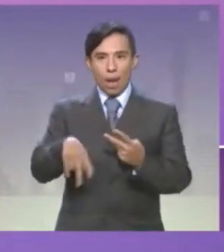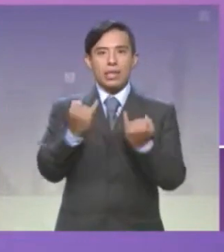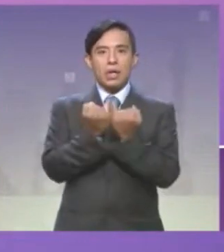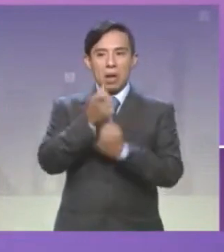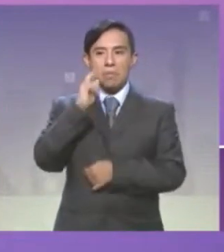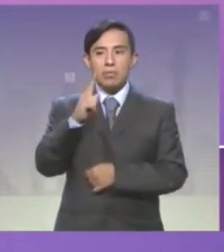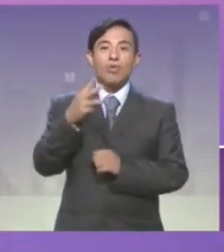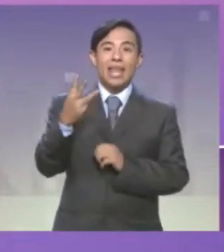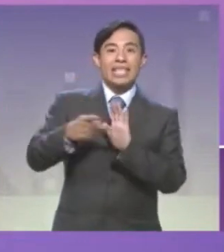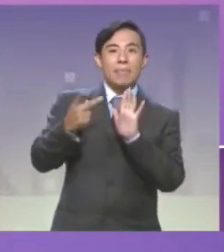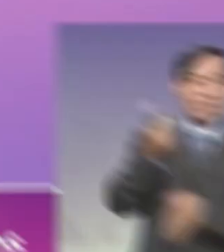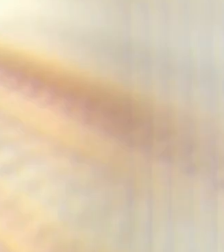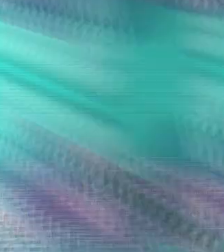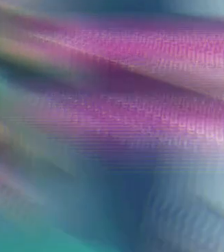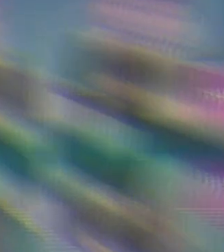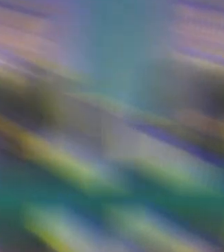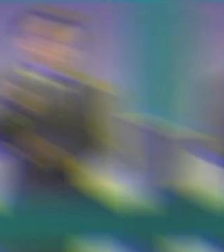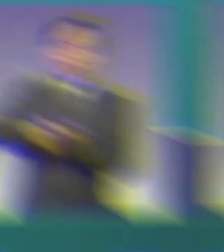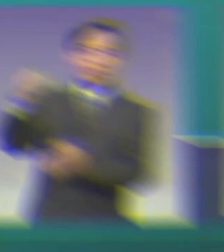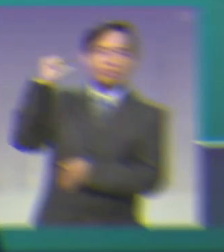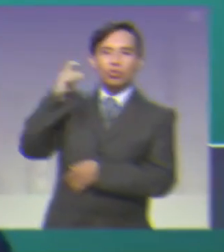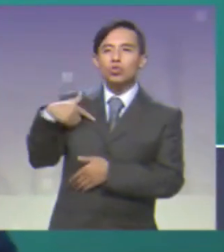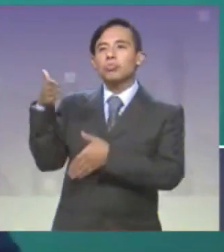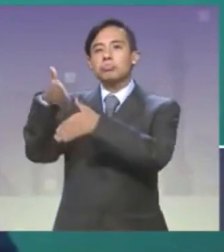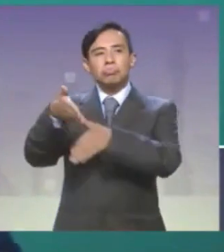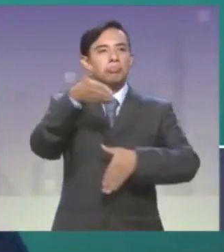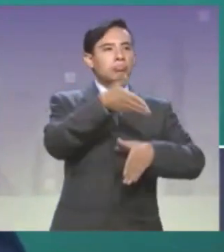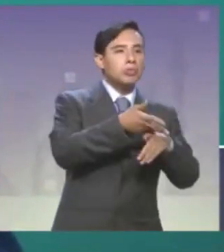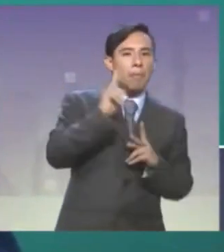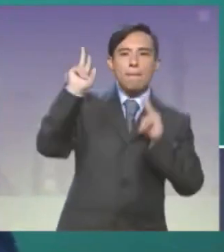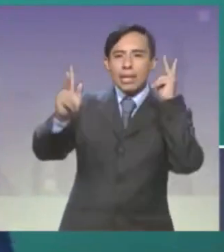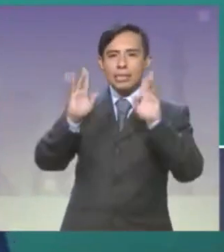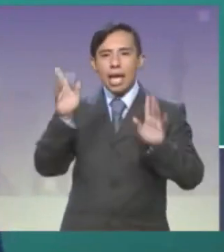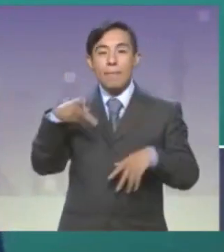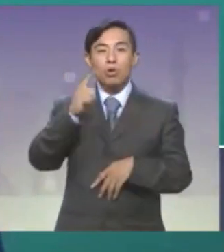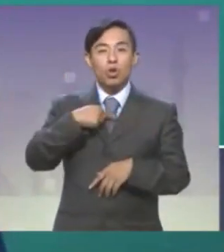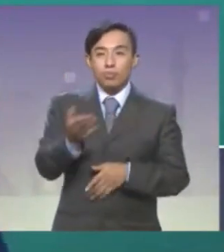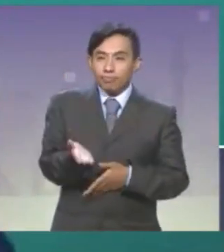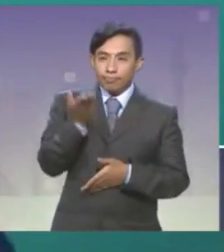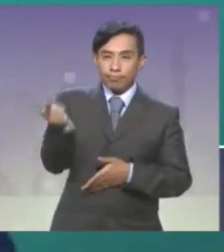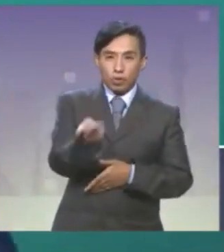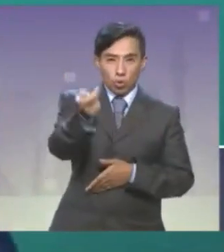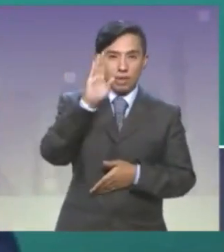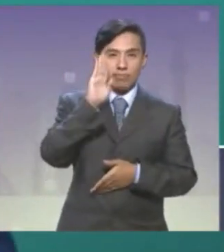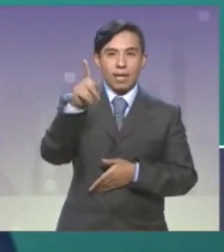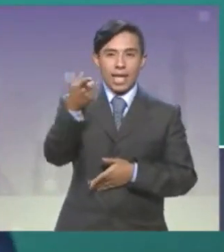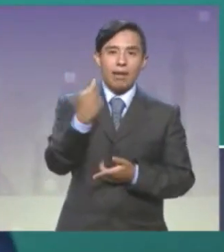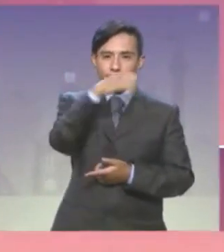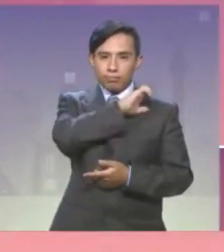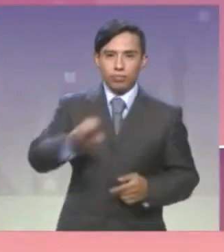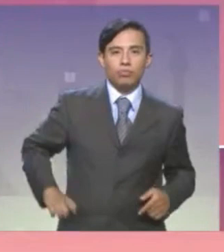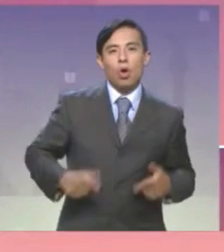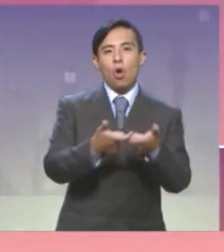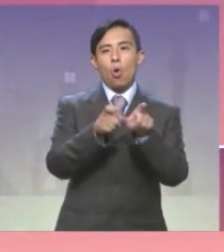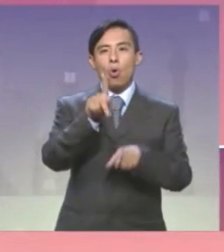vez alcalde. Por favor, ¿qué han hecho? Pero hay una pregunta muy directa para la candidata del PRI en coalición